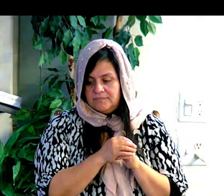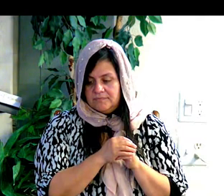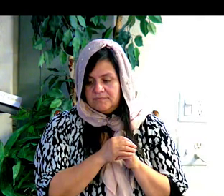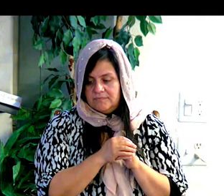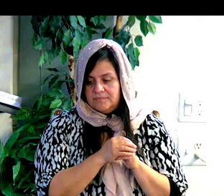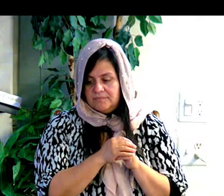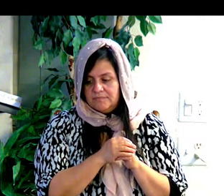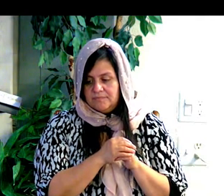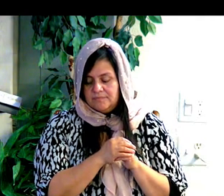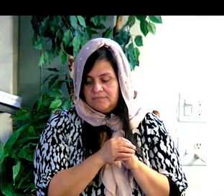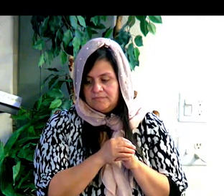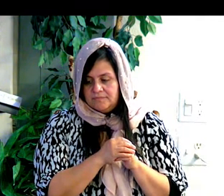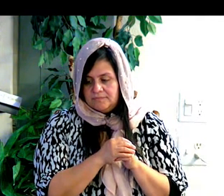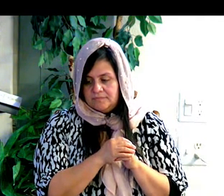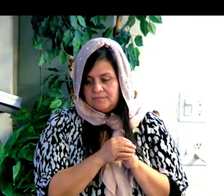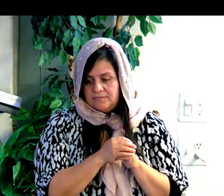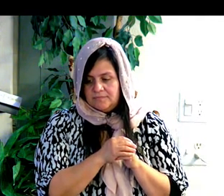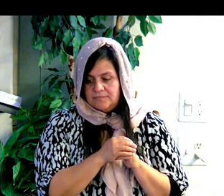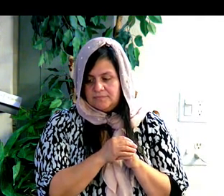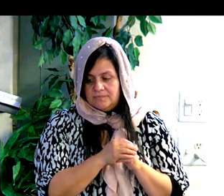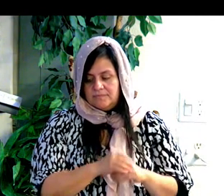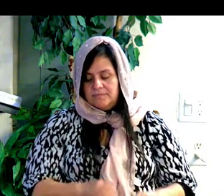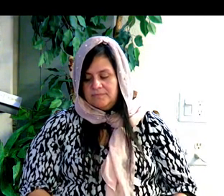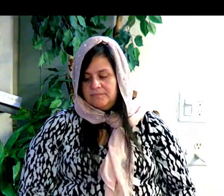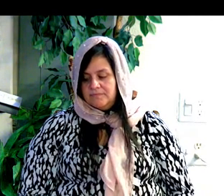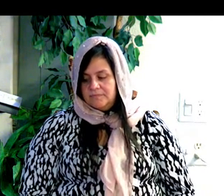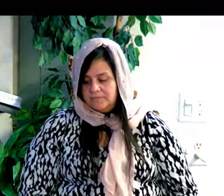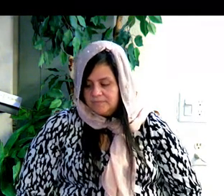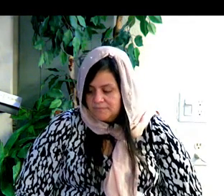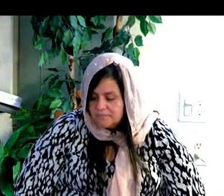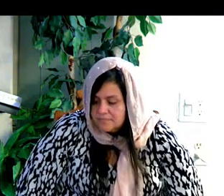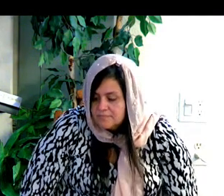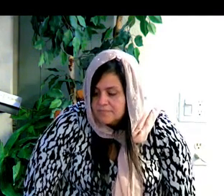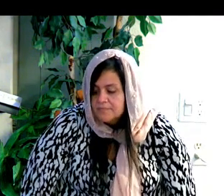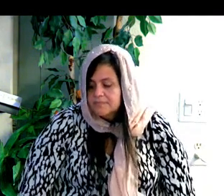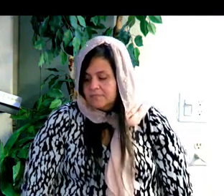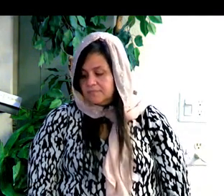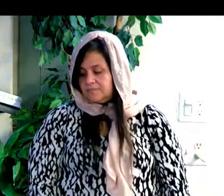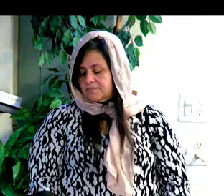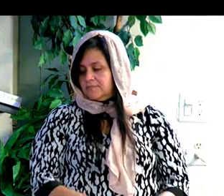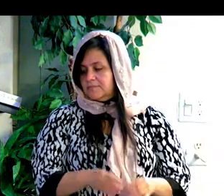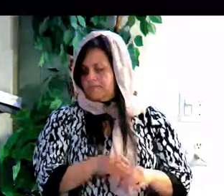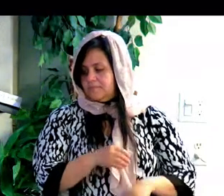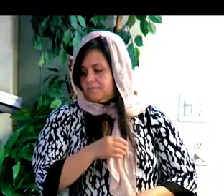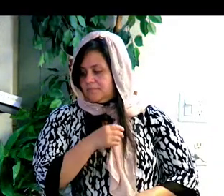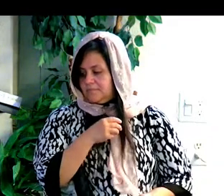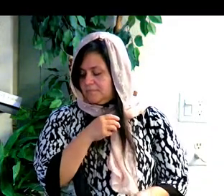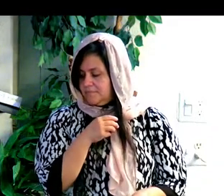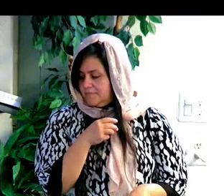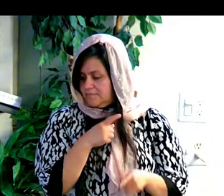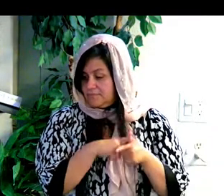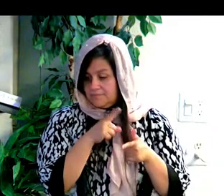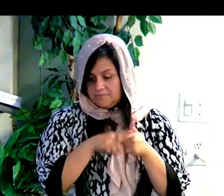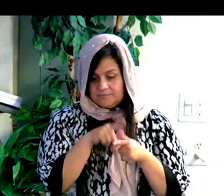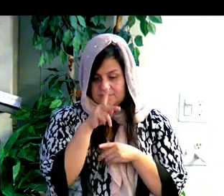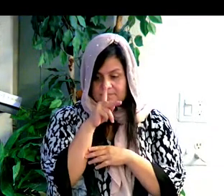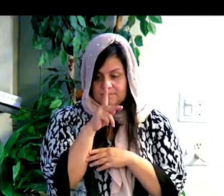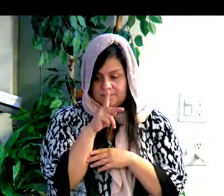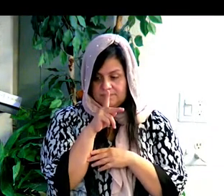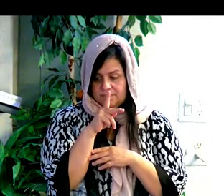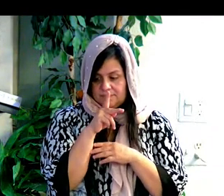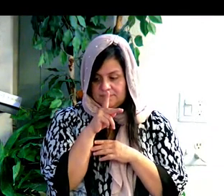And it says, Then Kepha stood up with the eleven and raised his voice to address them. He says, You